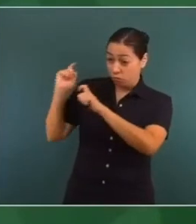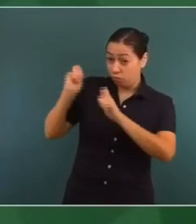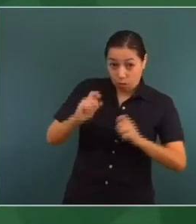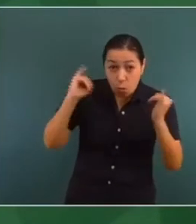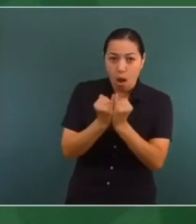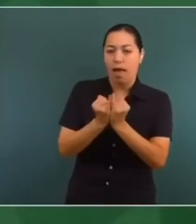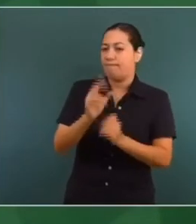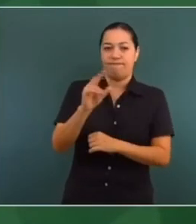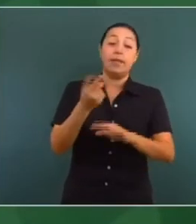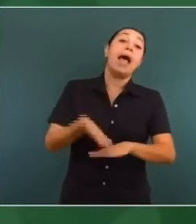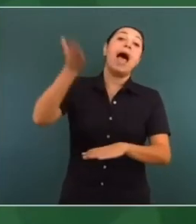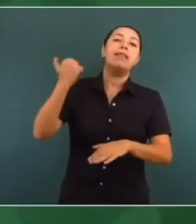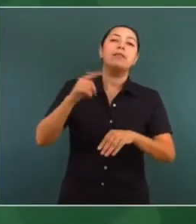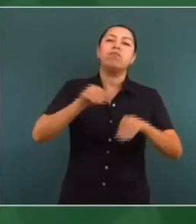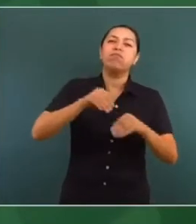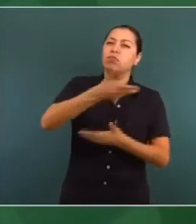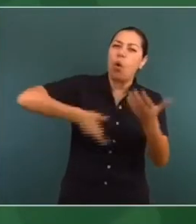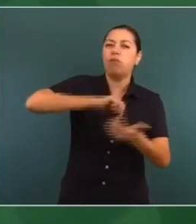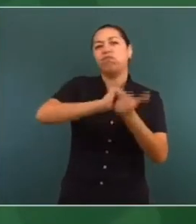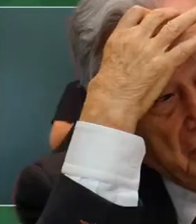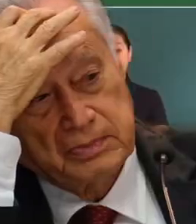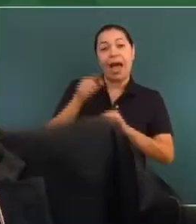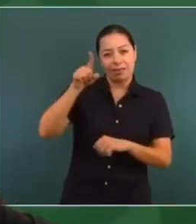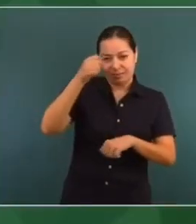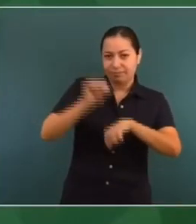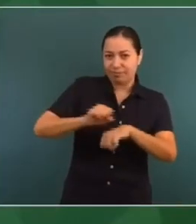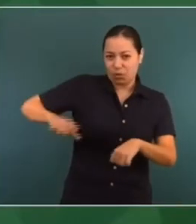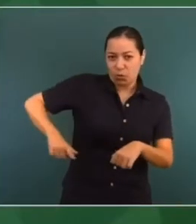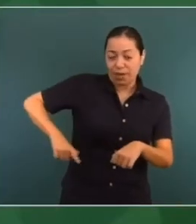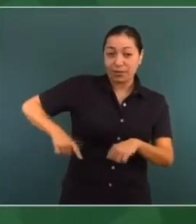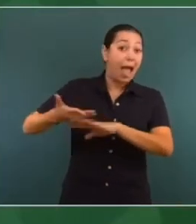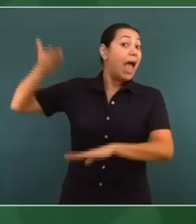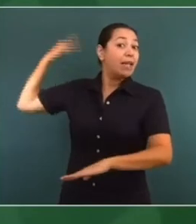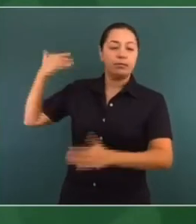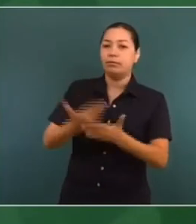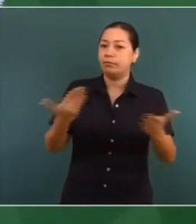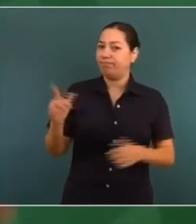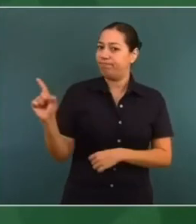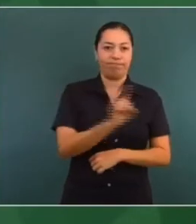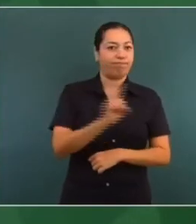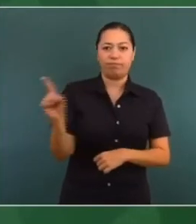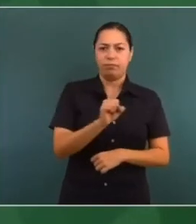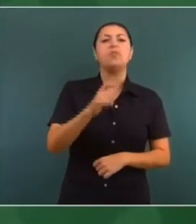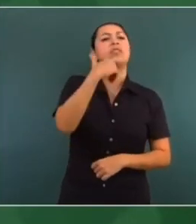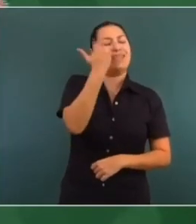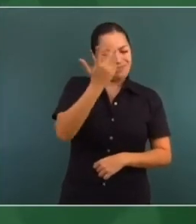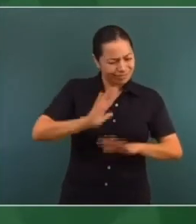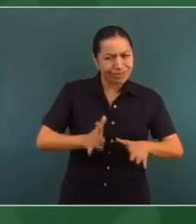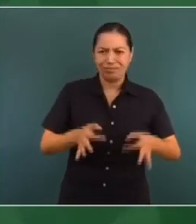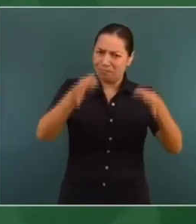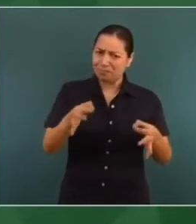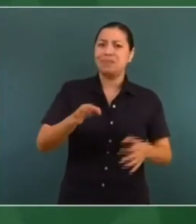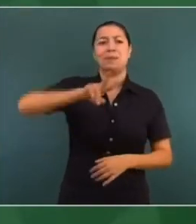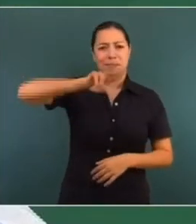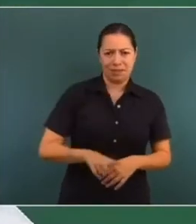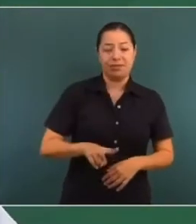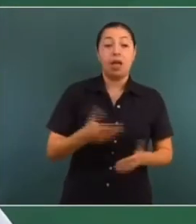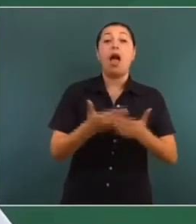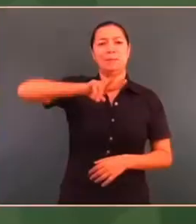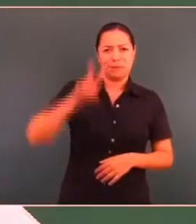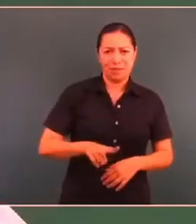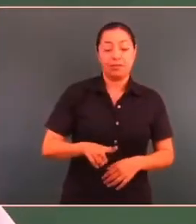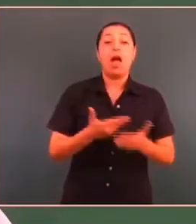Anteriormente todo el proceso electoral se manejaba desde la Secretaría de Gobernación. Ahora no. Queremos que de verdad haya